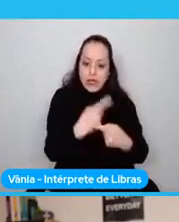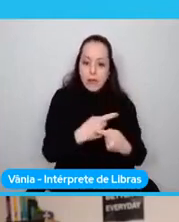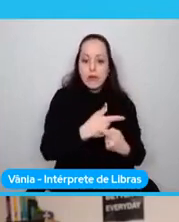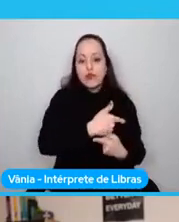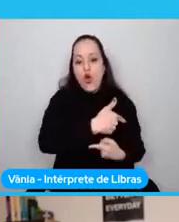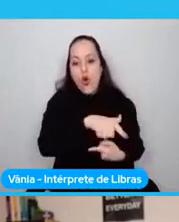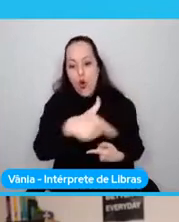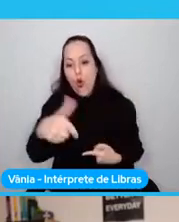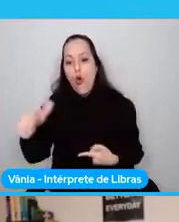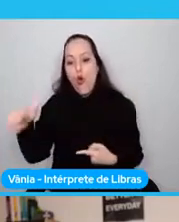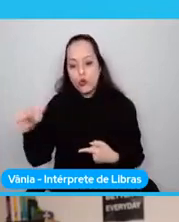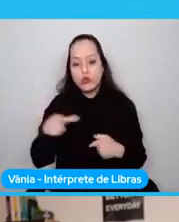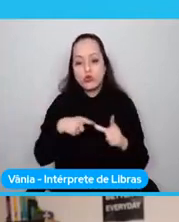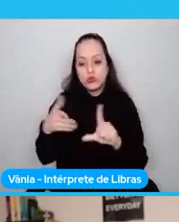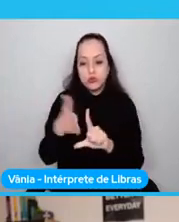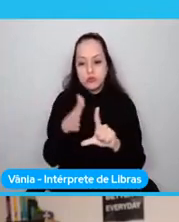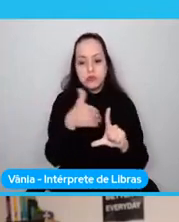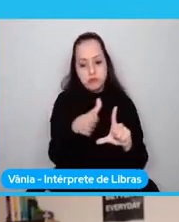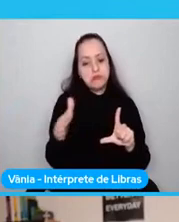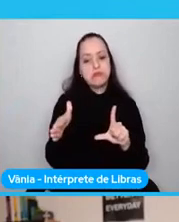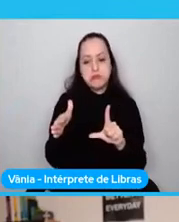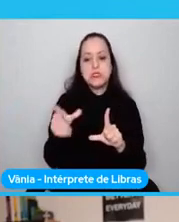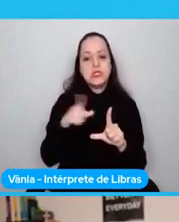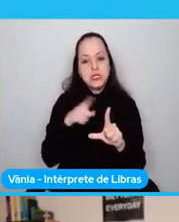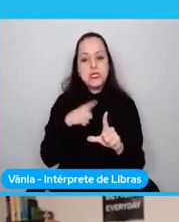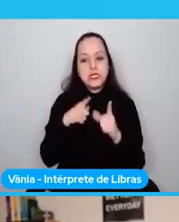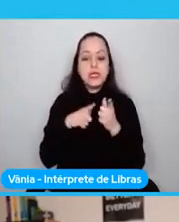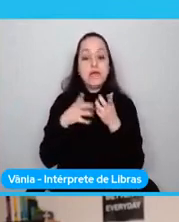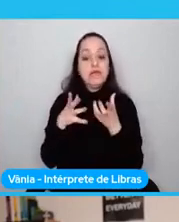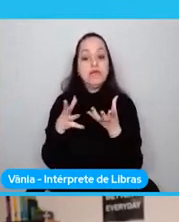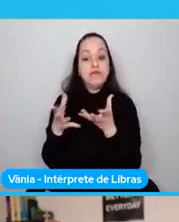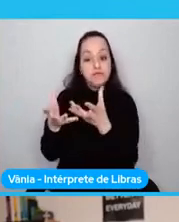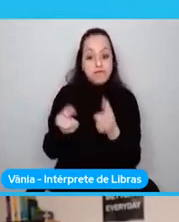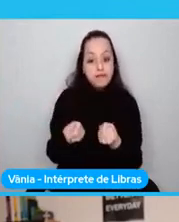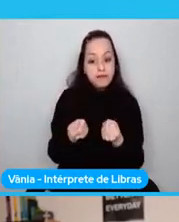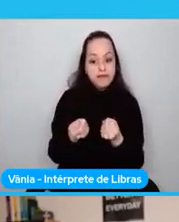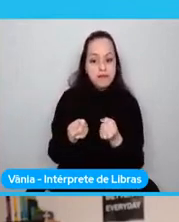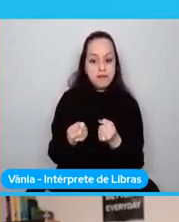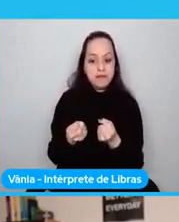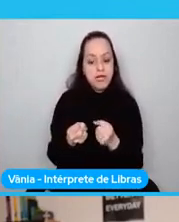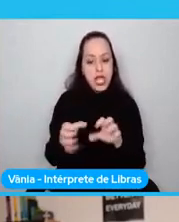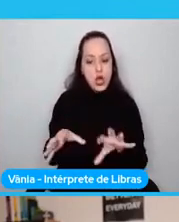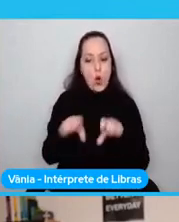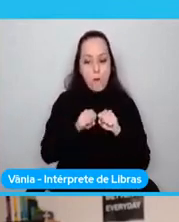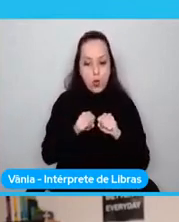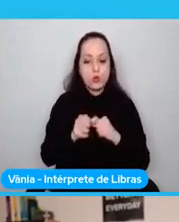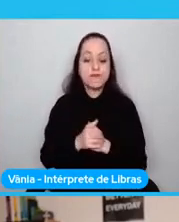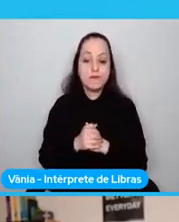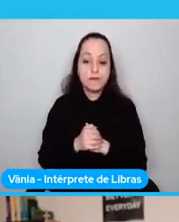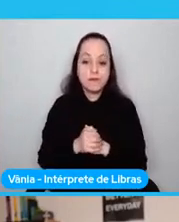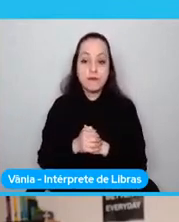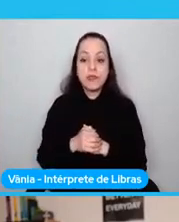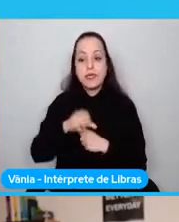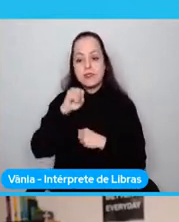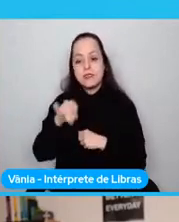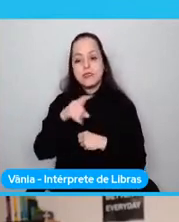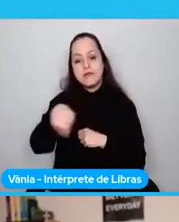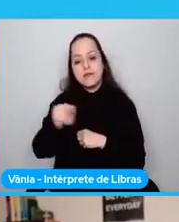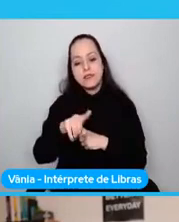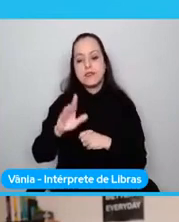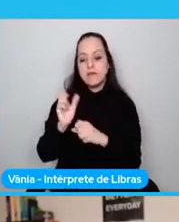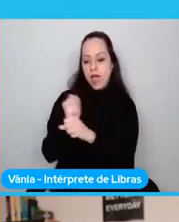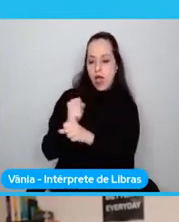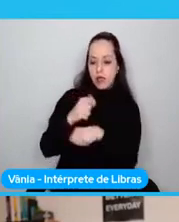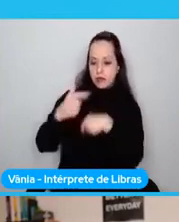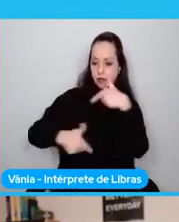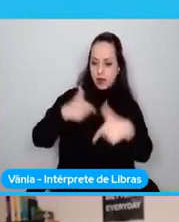vendors. Si ustedes tienen suficiente tiempo en el área, pueden